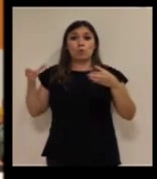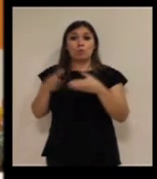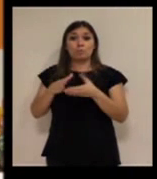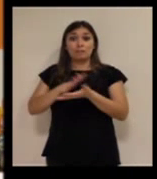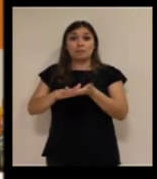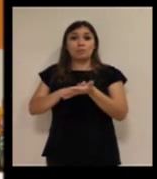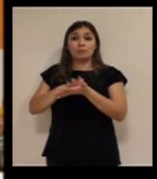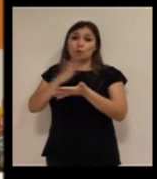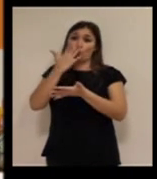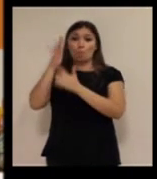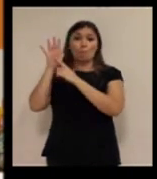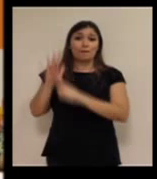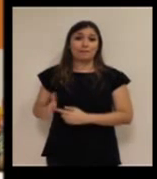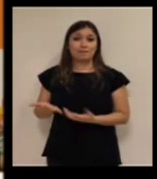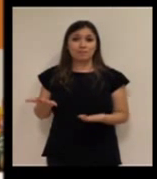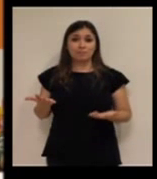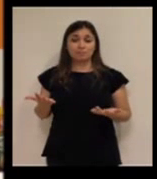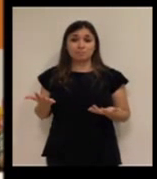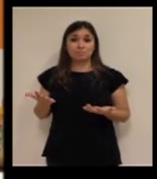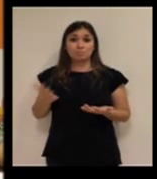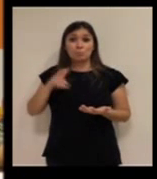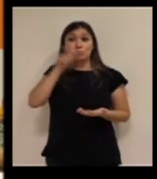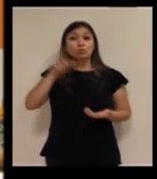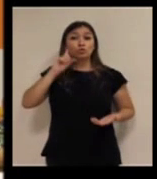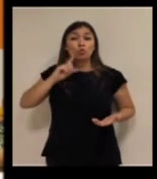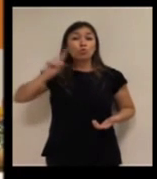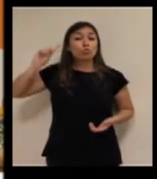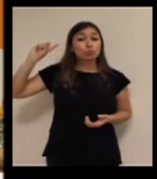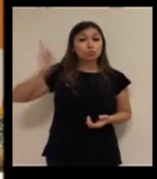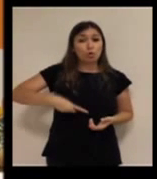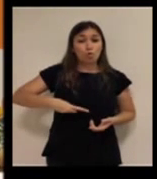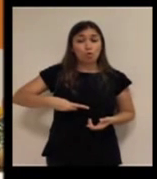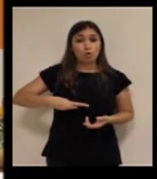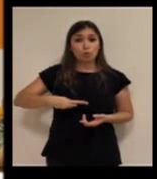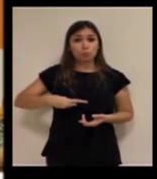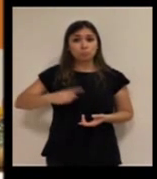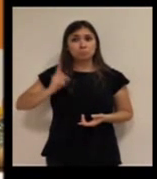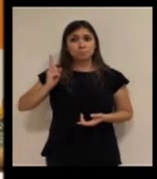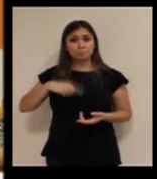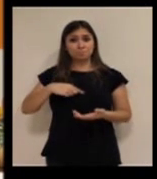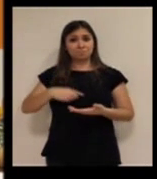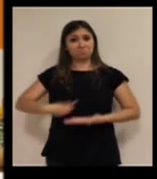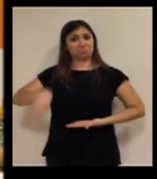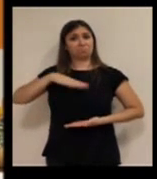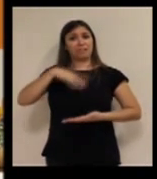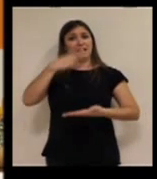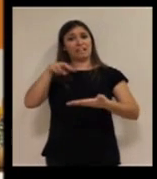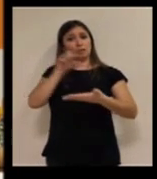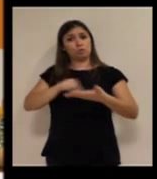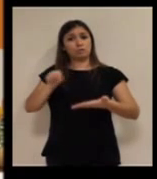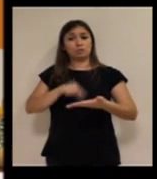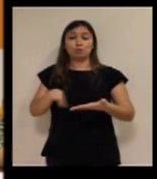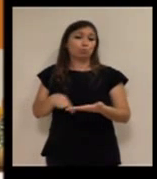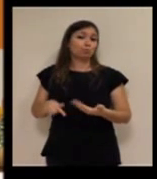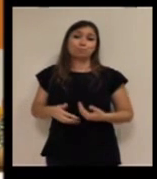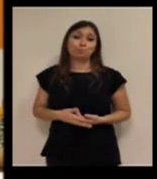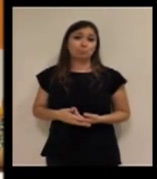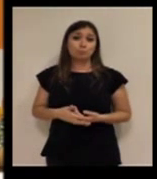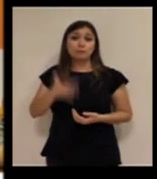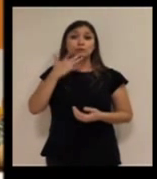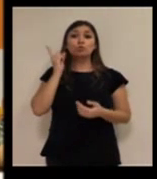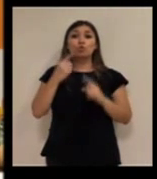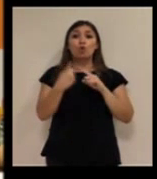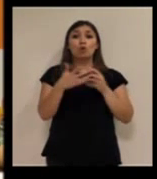que habla en lengua de signos, porque no todo sordo tiene capacidad lectoescritora, con lo cual estamos dejando